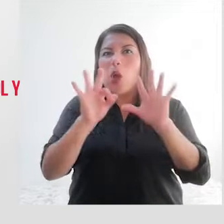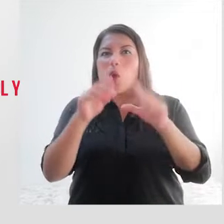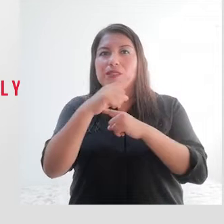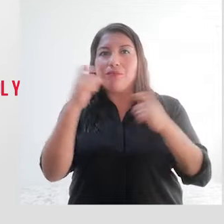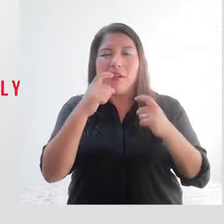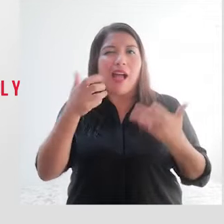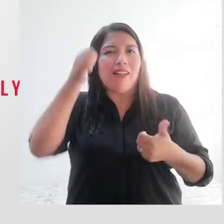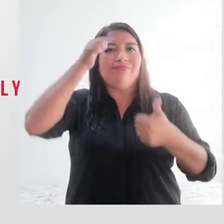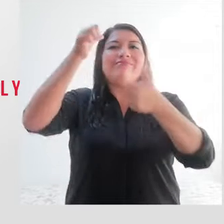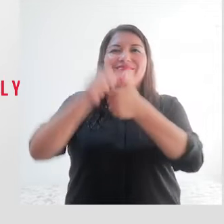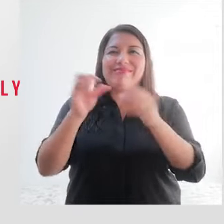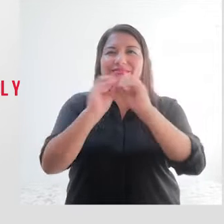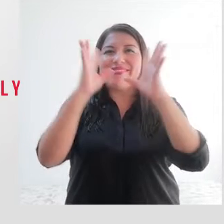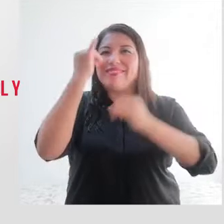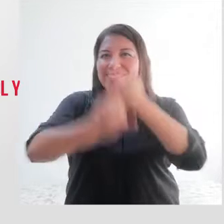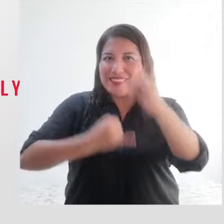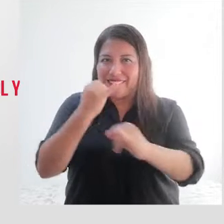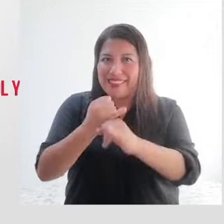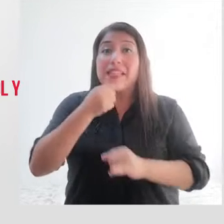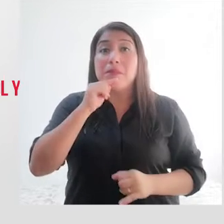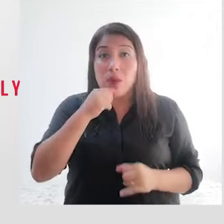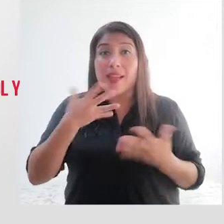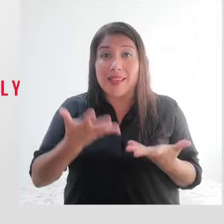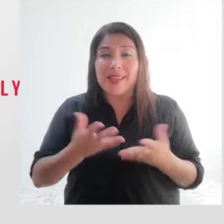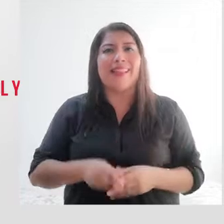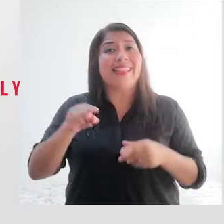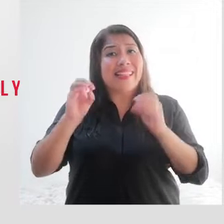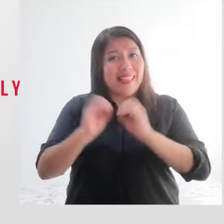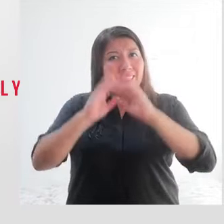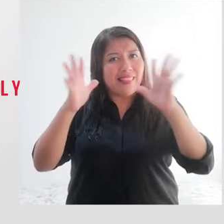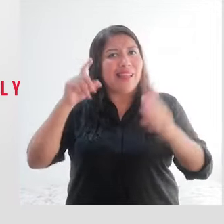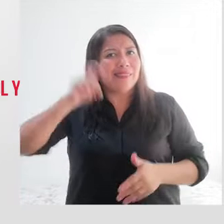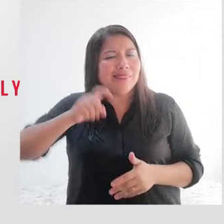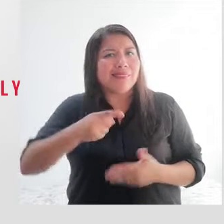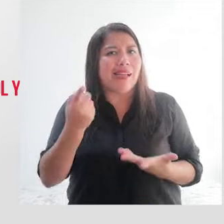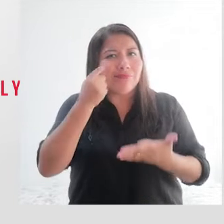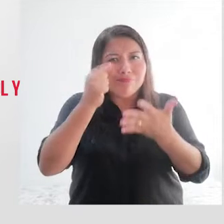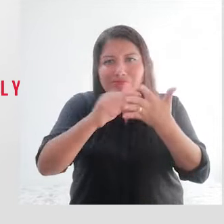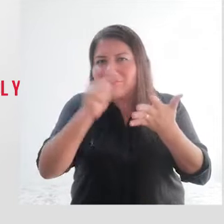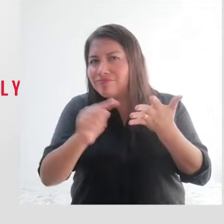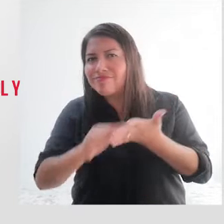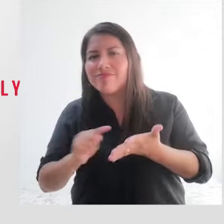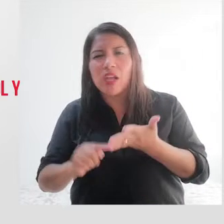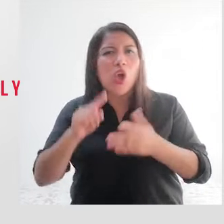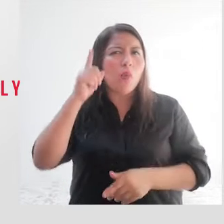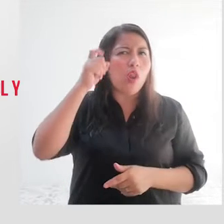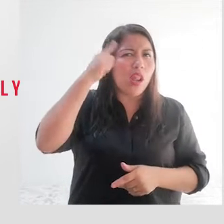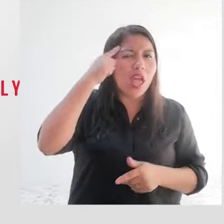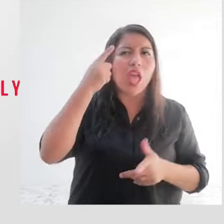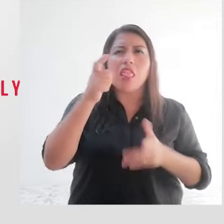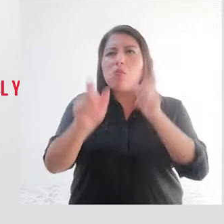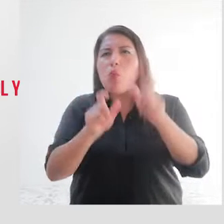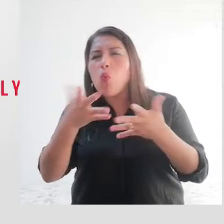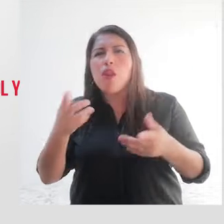conmemora el Día Internacional de la Mujer, día que tenemos que revisar todas las políticas públicas,